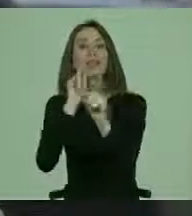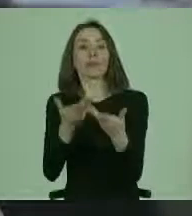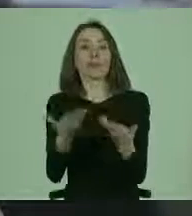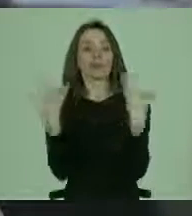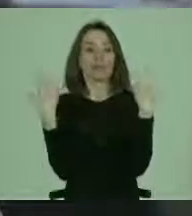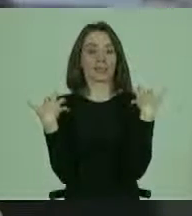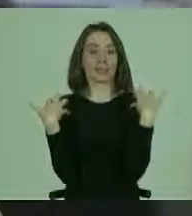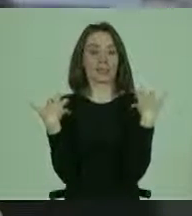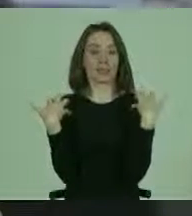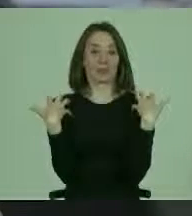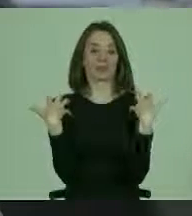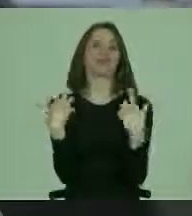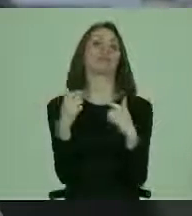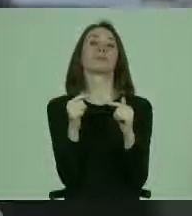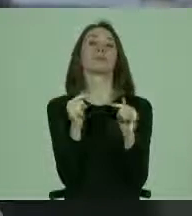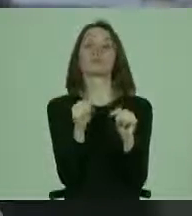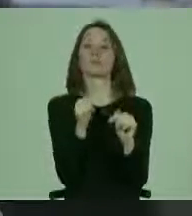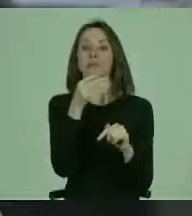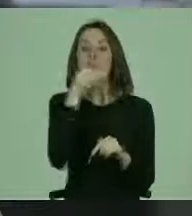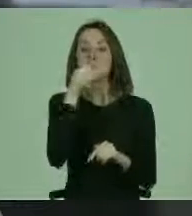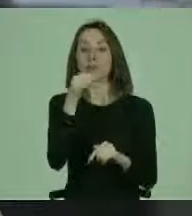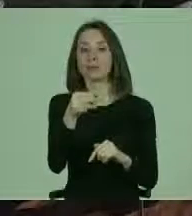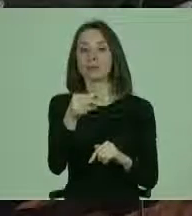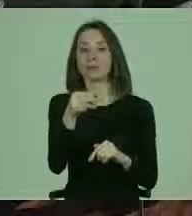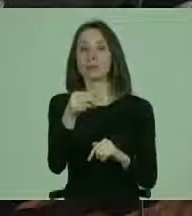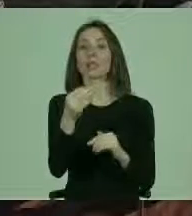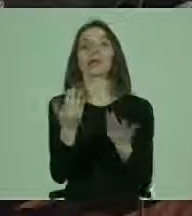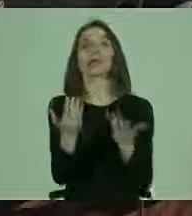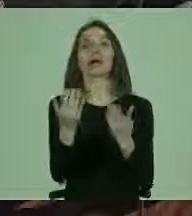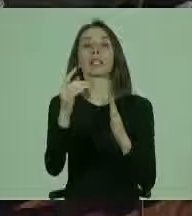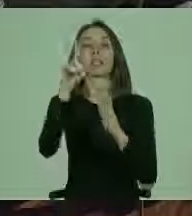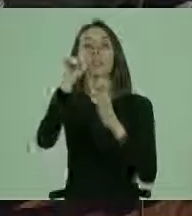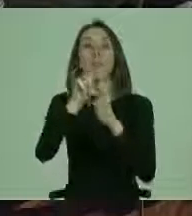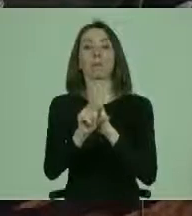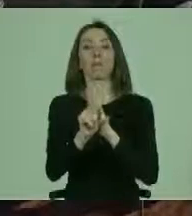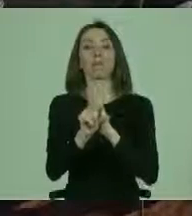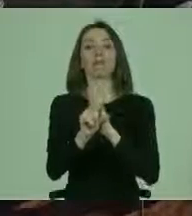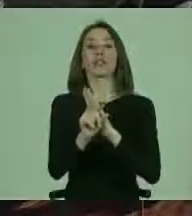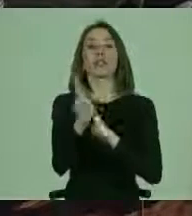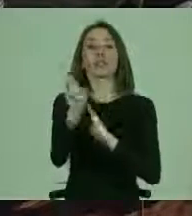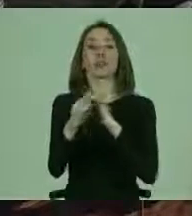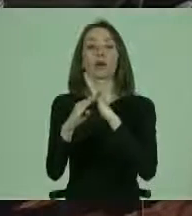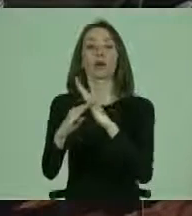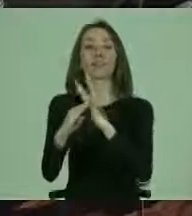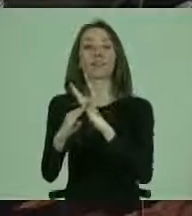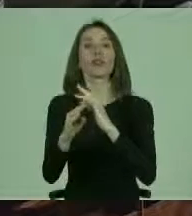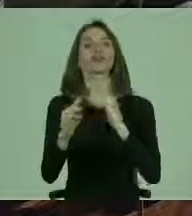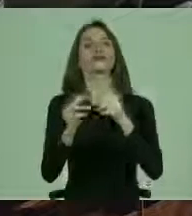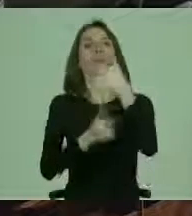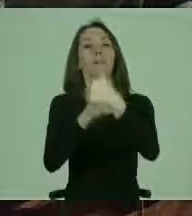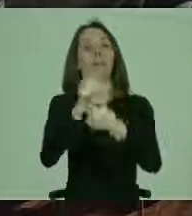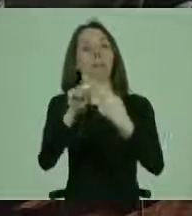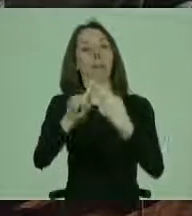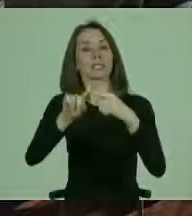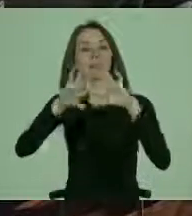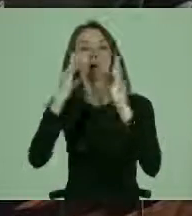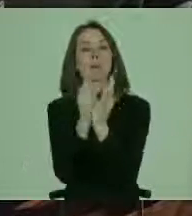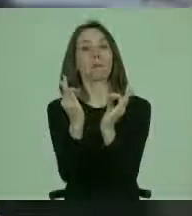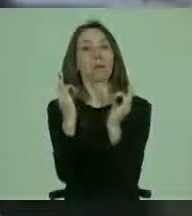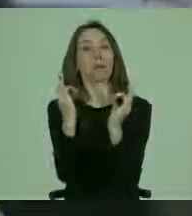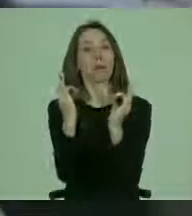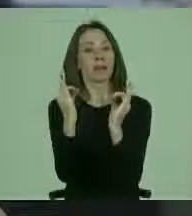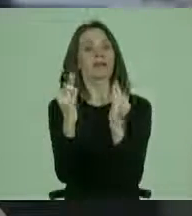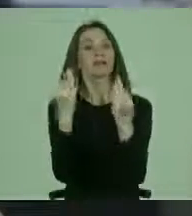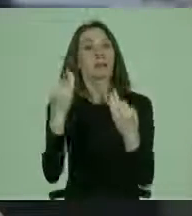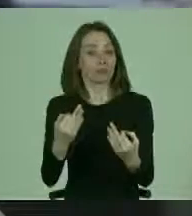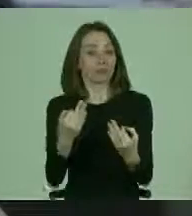Y esto en términos, como señalaba, de disminuir las restricciones a la participación plena y efectiva en la sociedad. Y